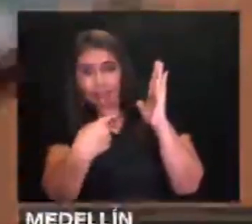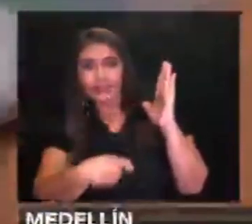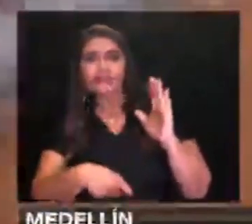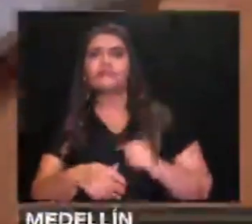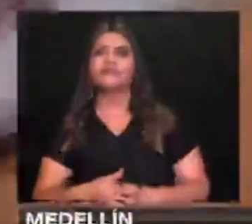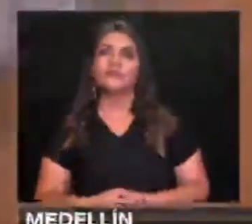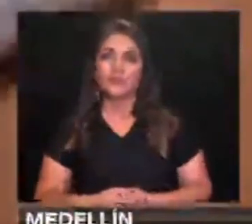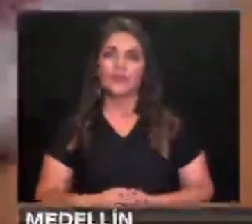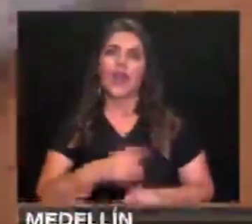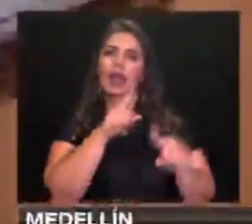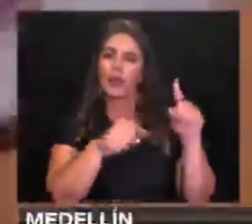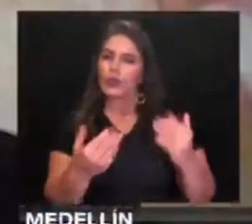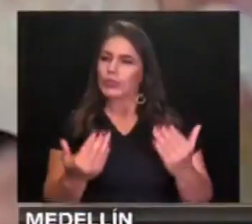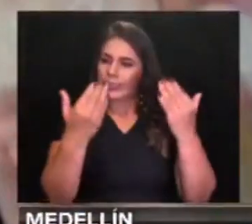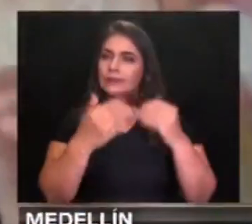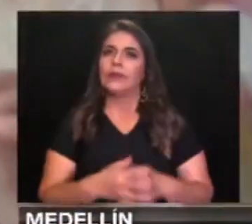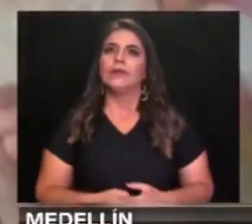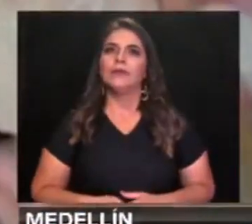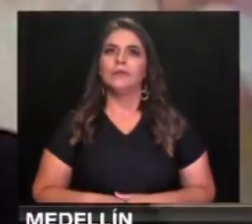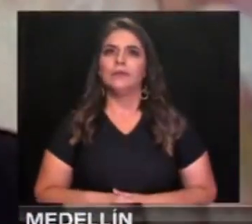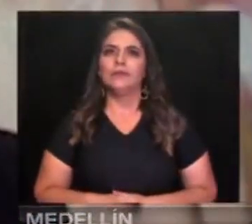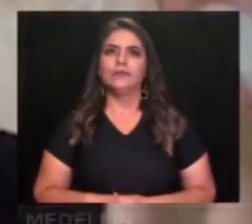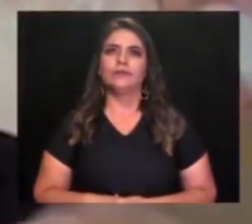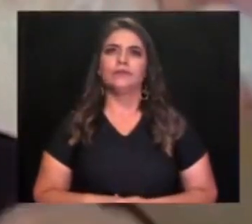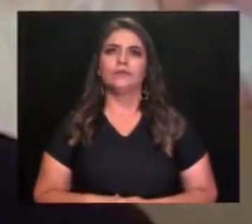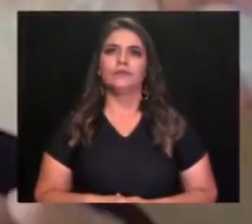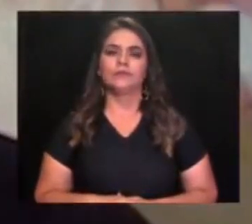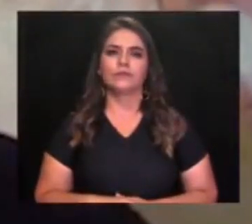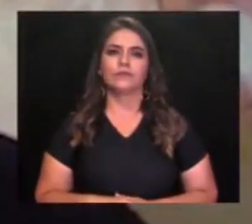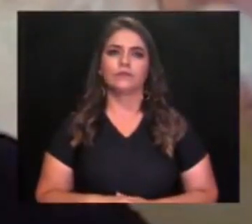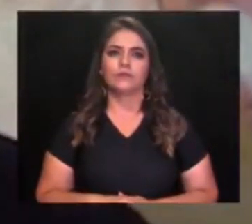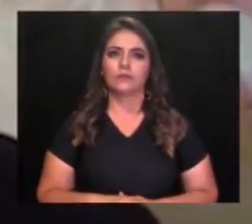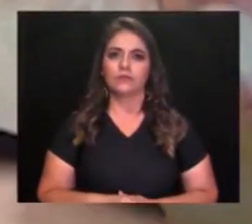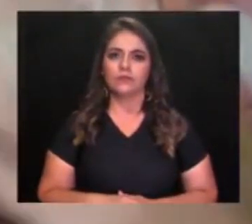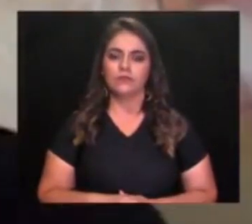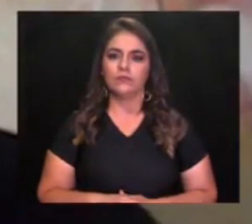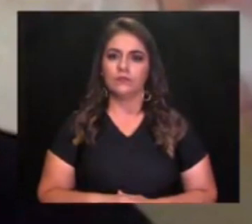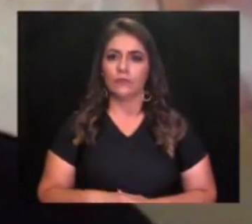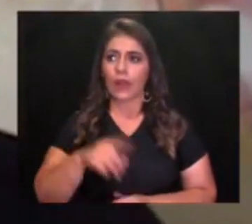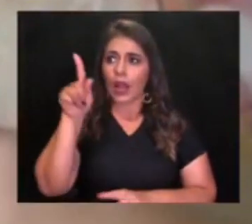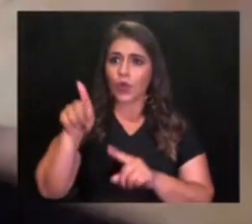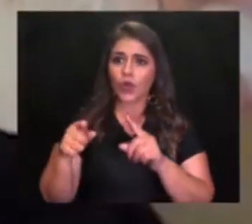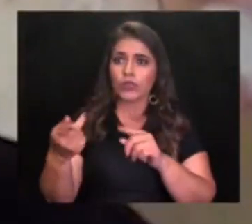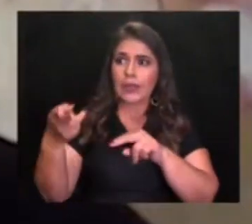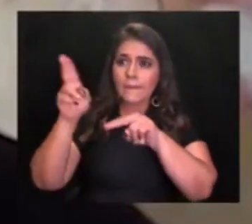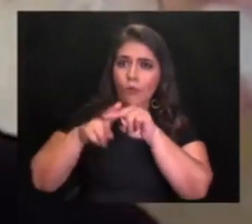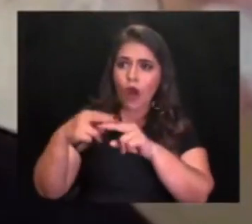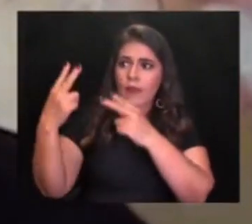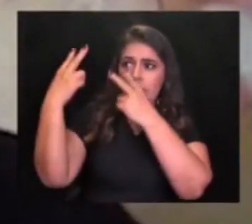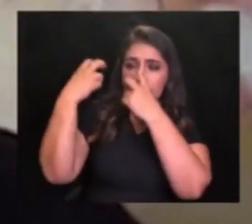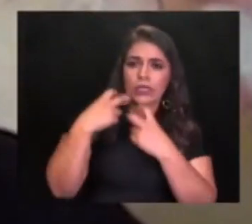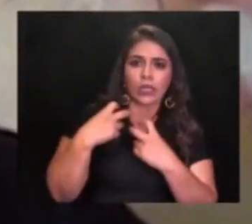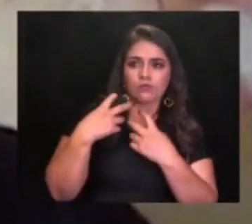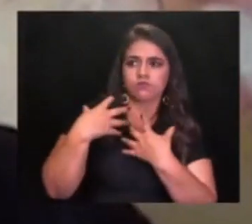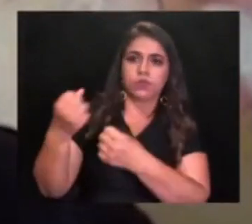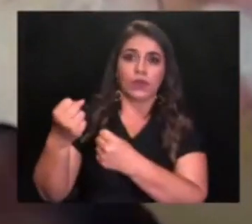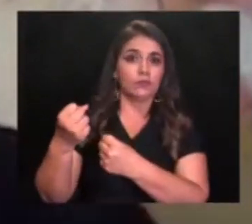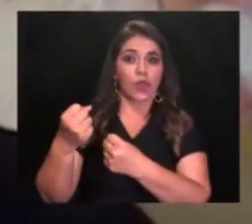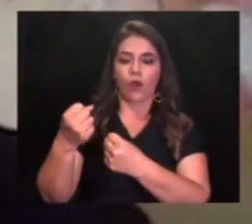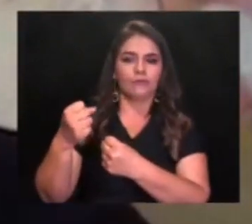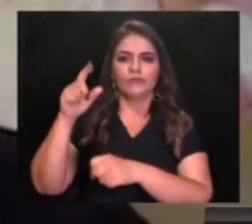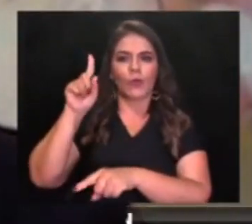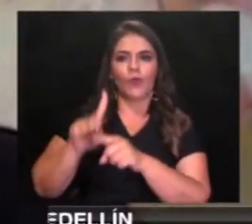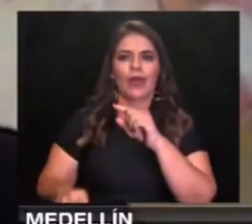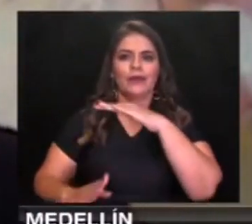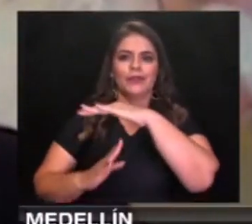se generan algunos beneficios. Es que se suspenden los procesos de ejecución, los de cobro coactivo, la restitución de tenencia y